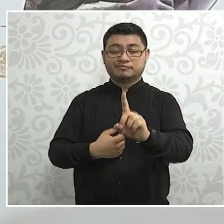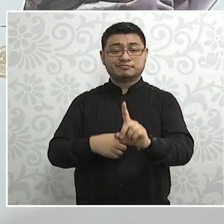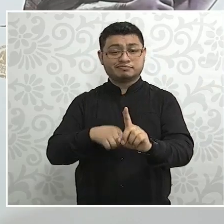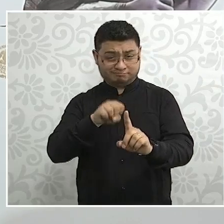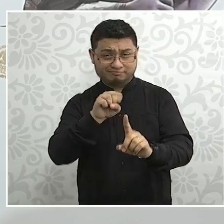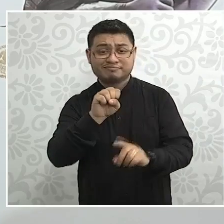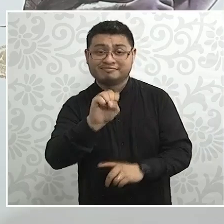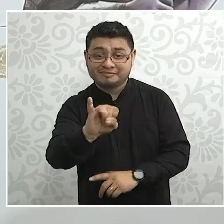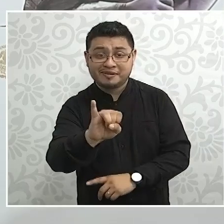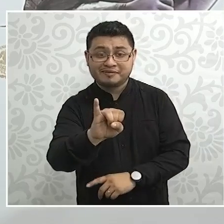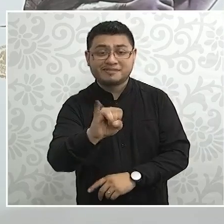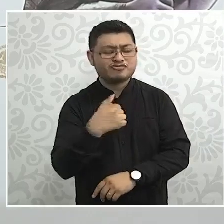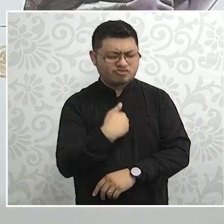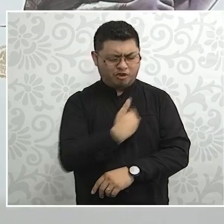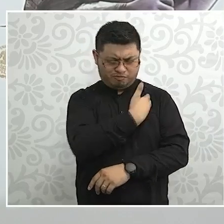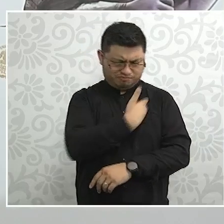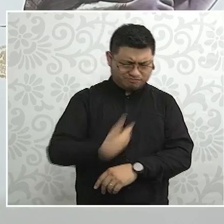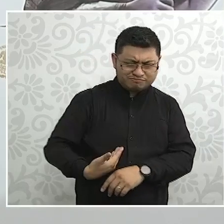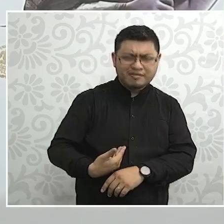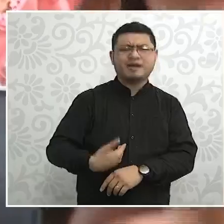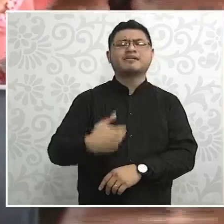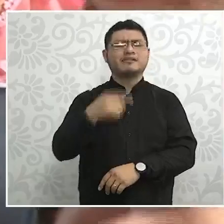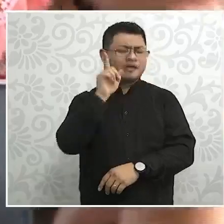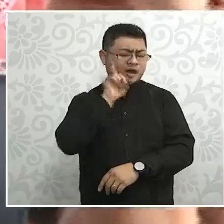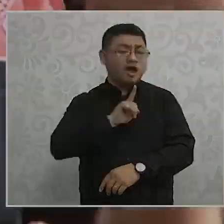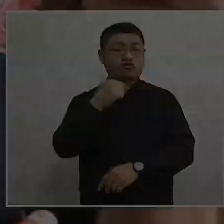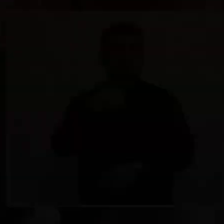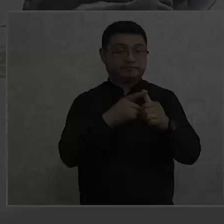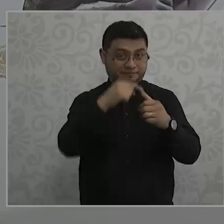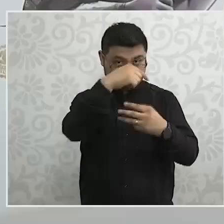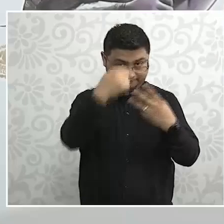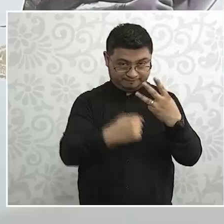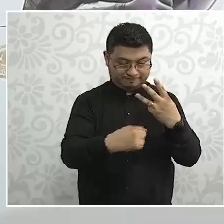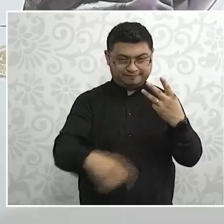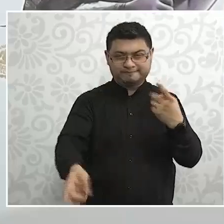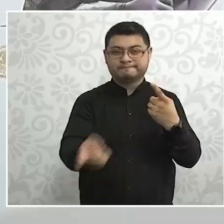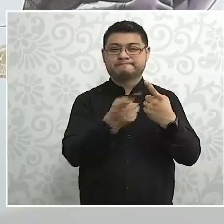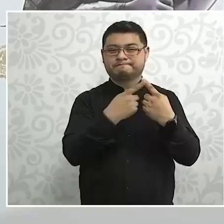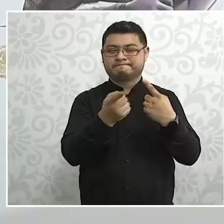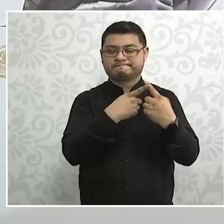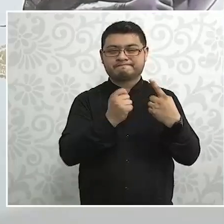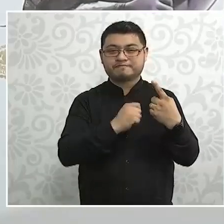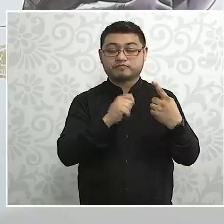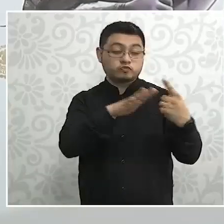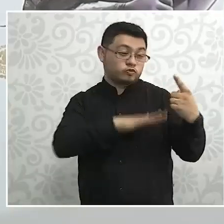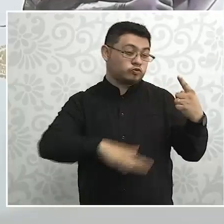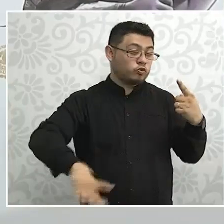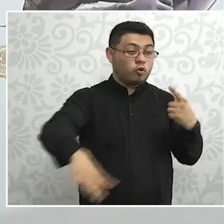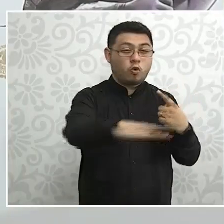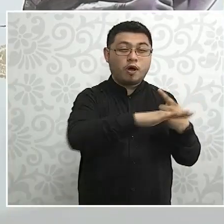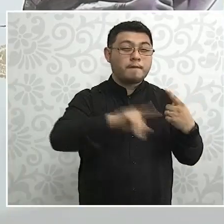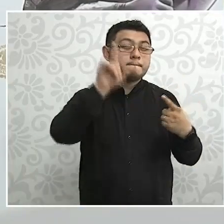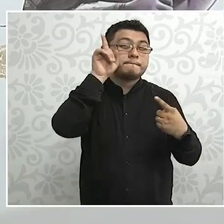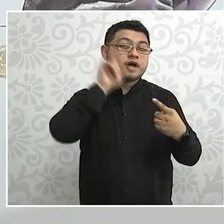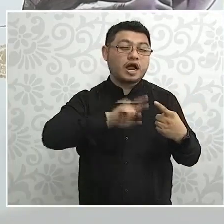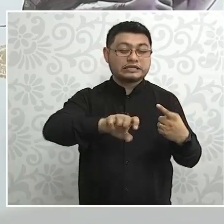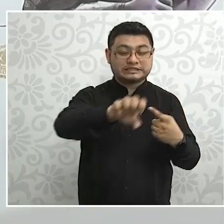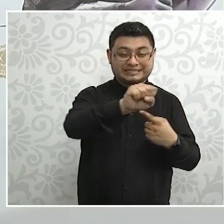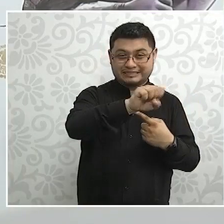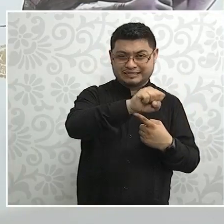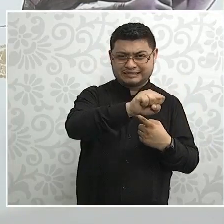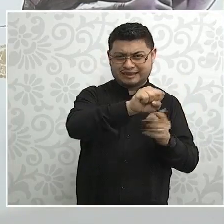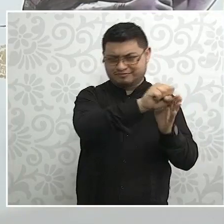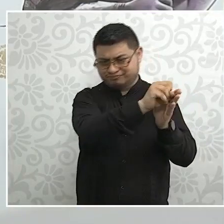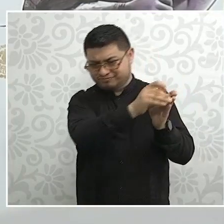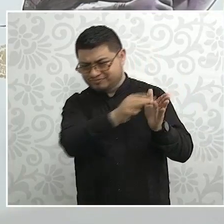casa, soy abuela, soy madre, soy mujer. Todas las mujeres de 60, 64